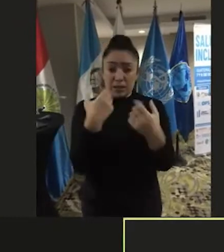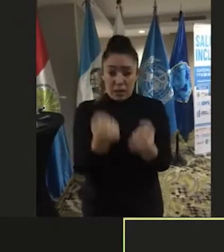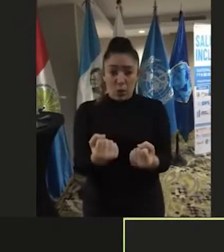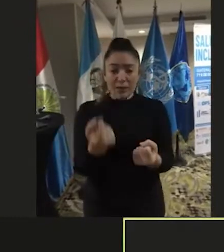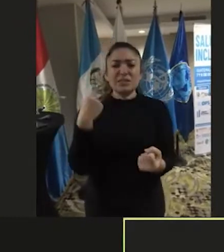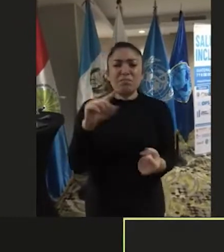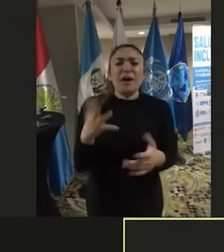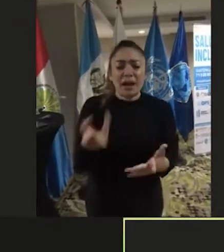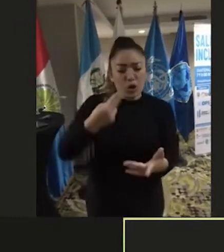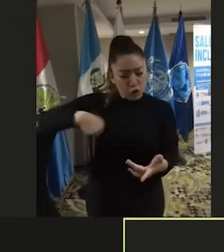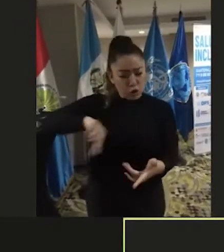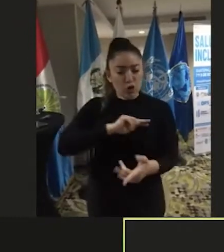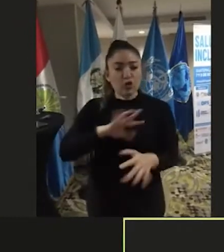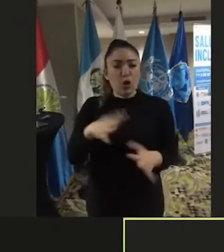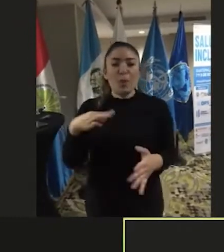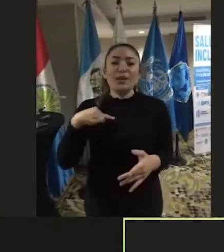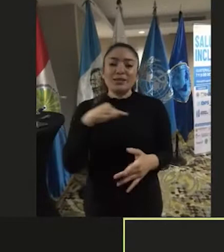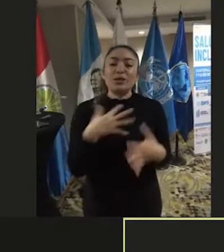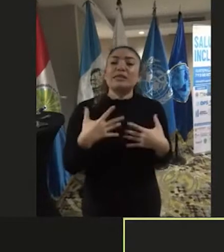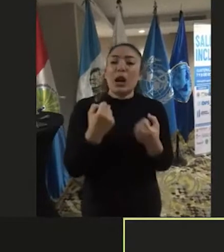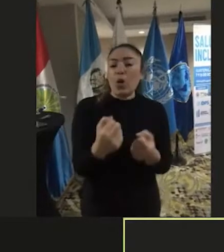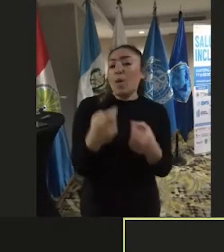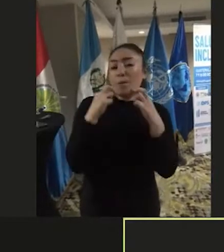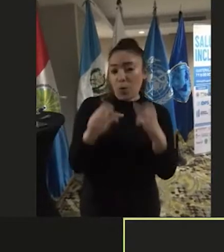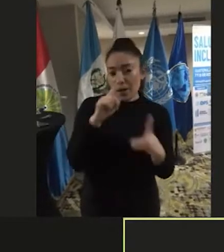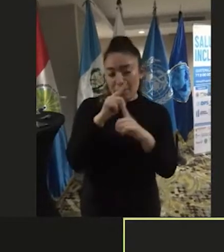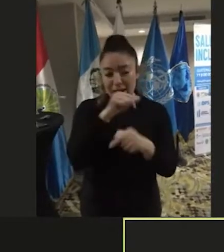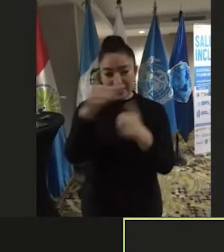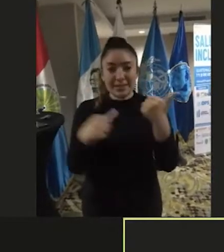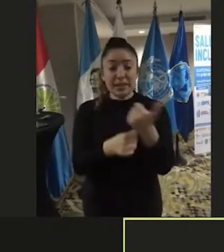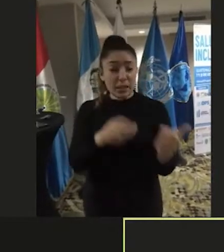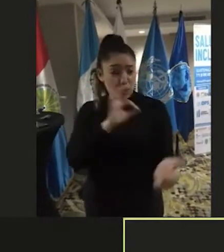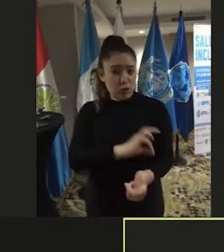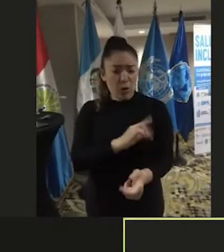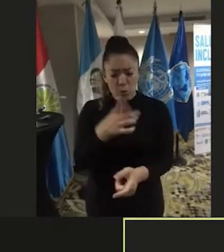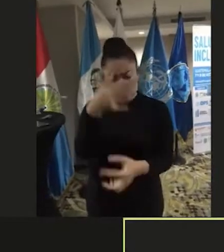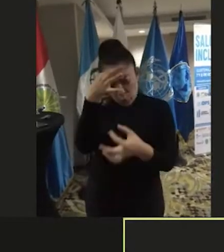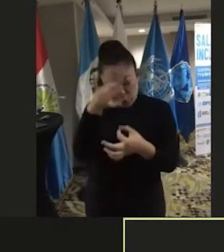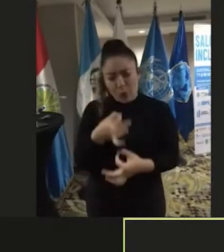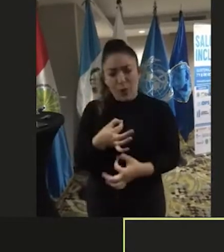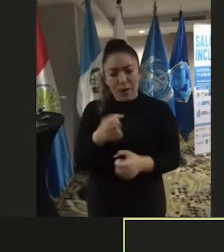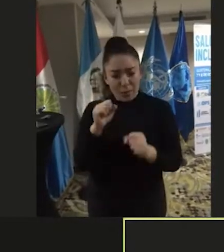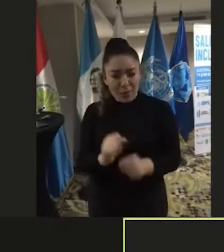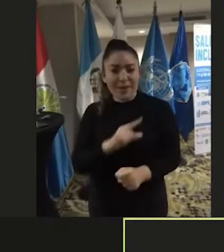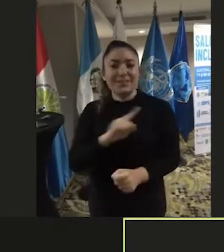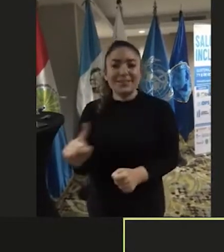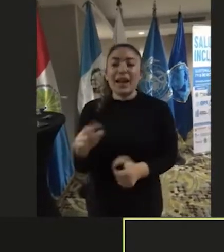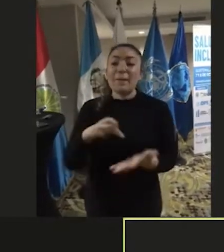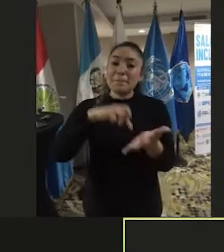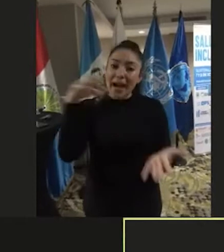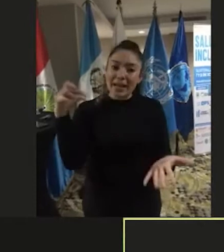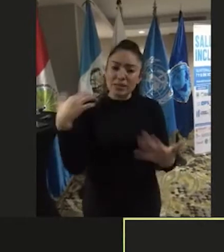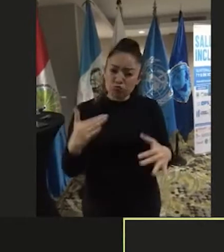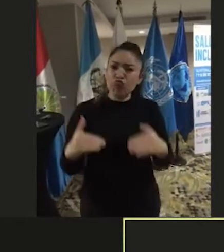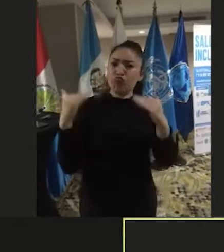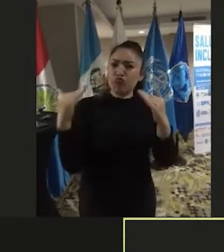nosotros como Ministerio de Salud Pública y Asistencia Social, un honor haber sido el país anfitrión de